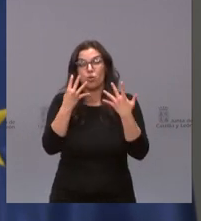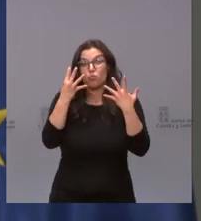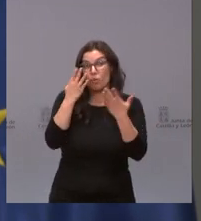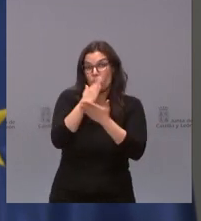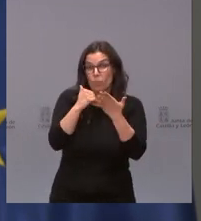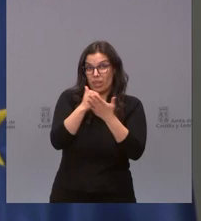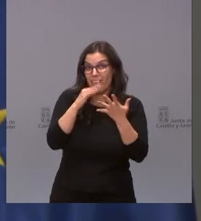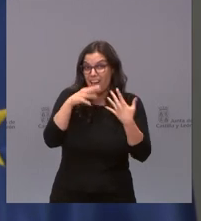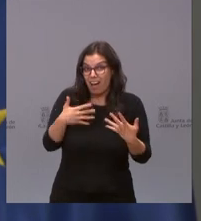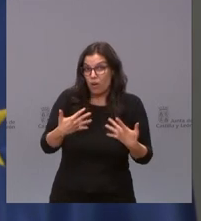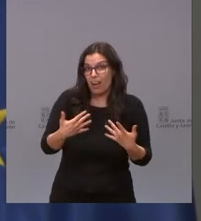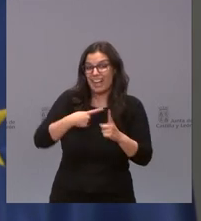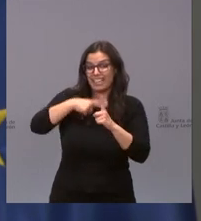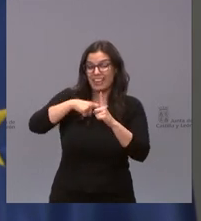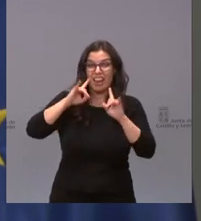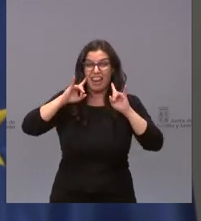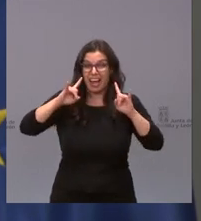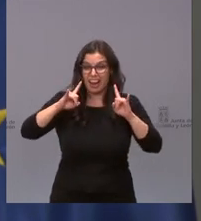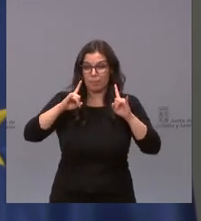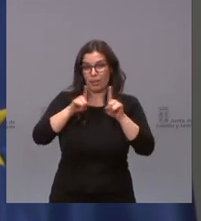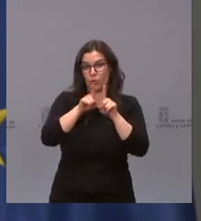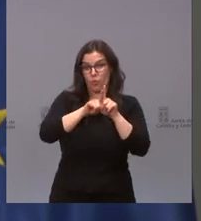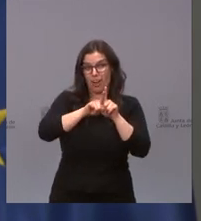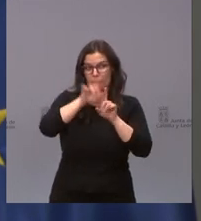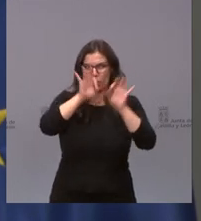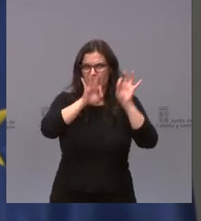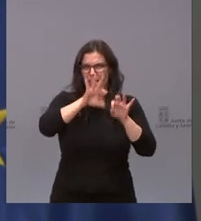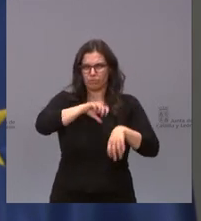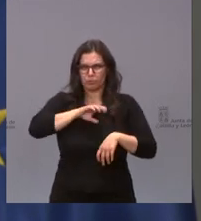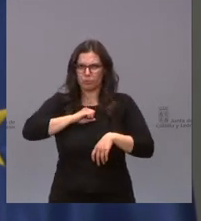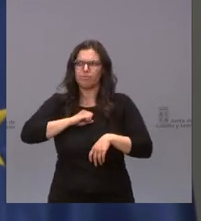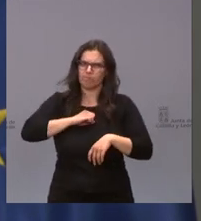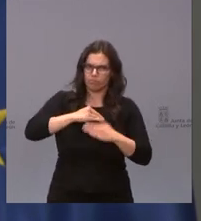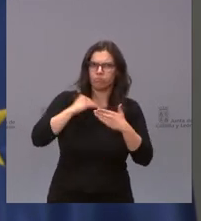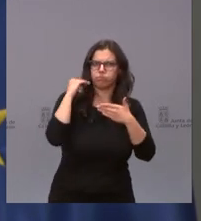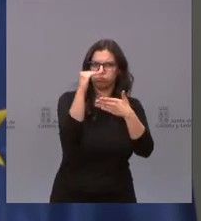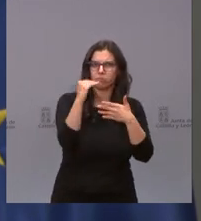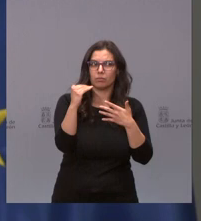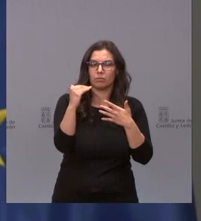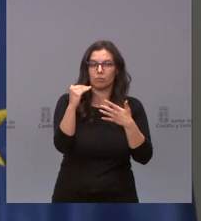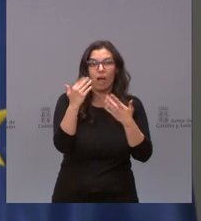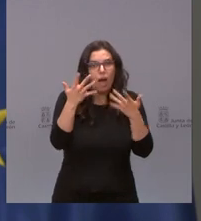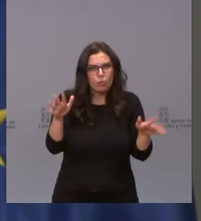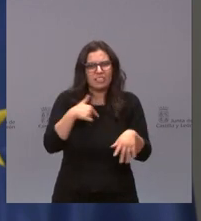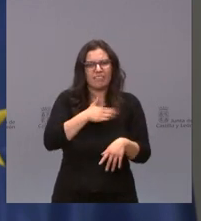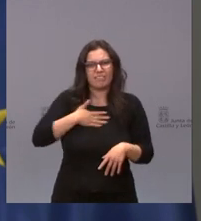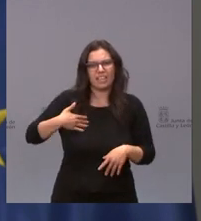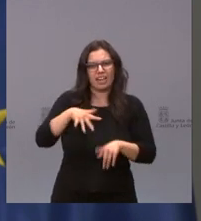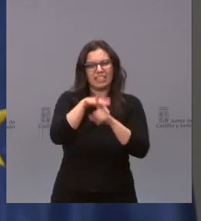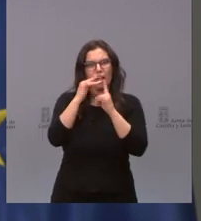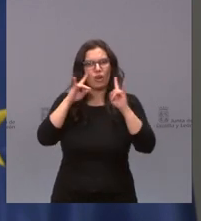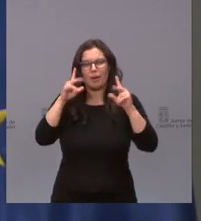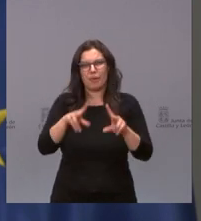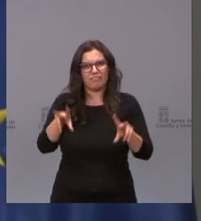autónomas con niveles de alarma muy altos a día de hoy, se piense en hacer decaer el estado de alarma sin ofrecer